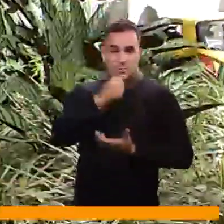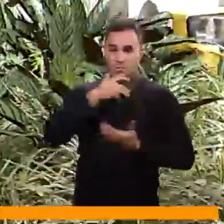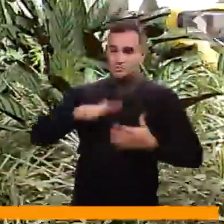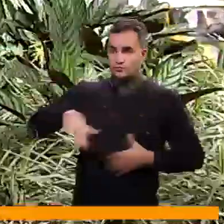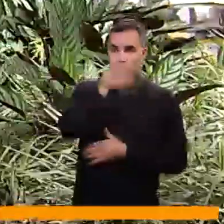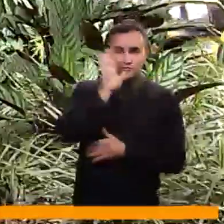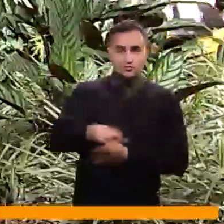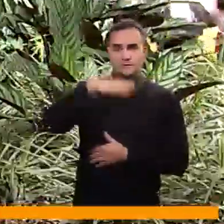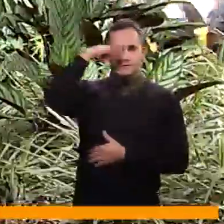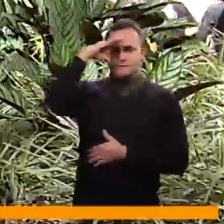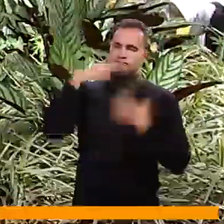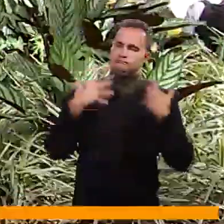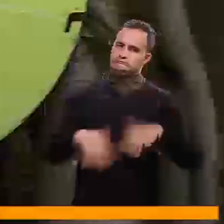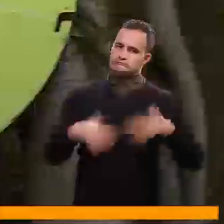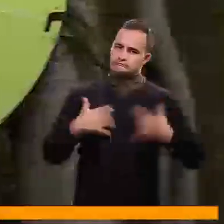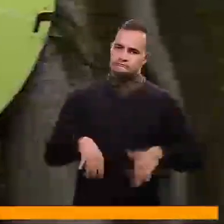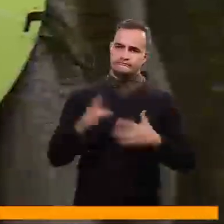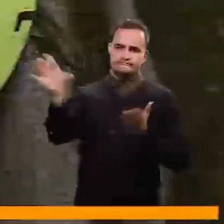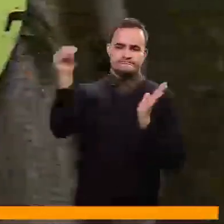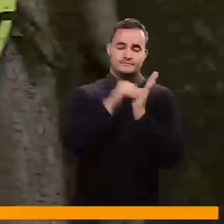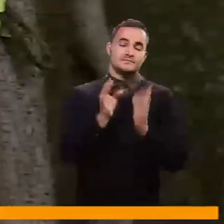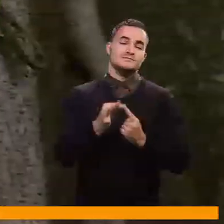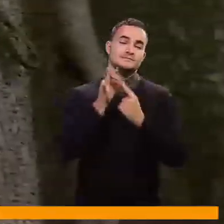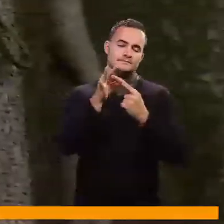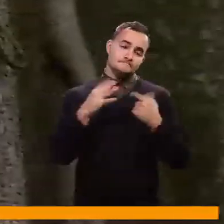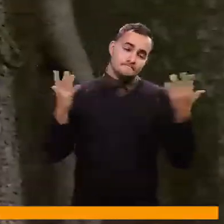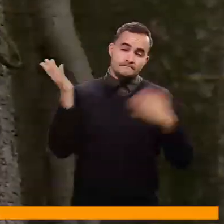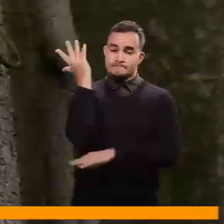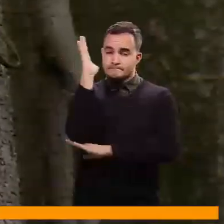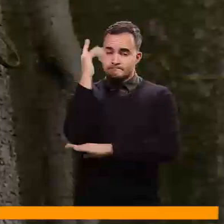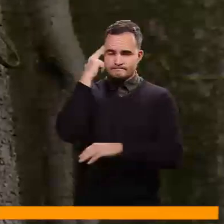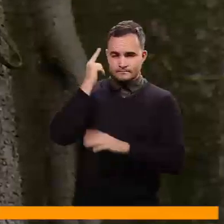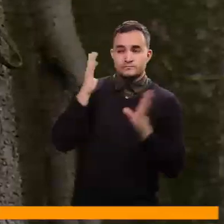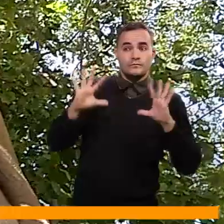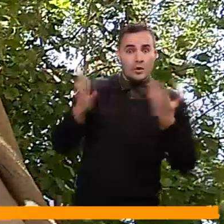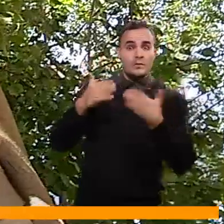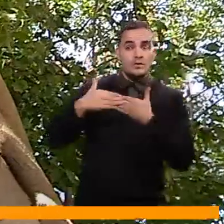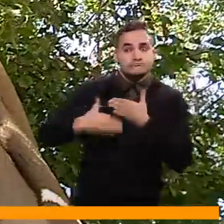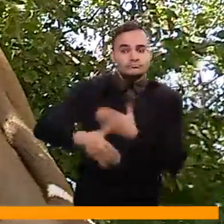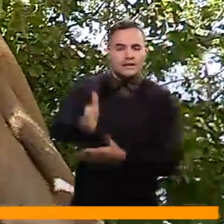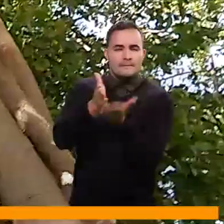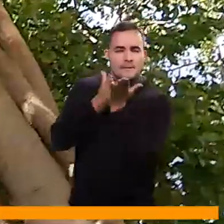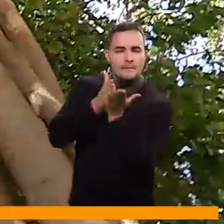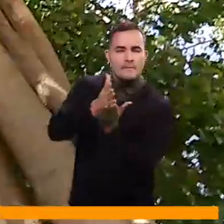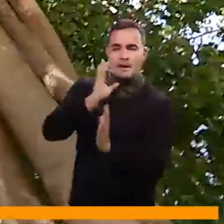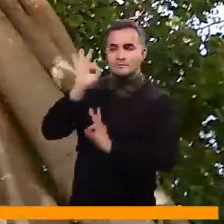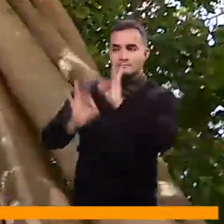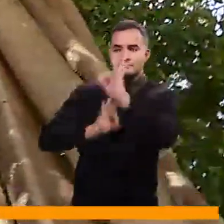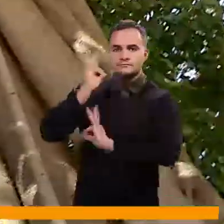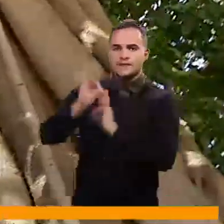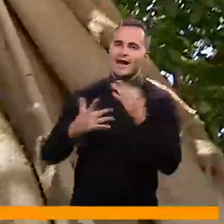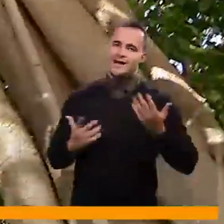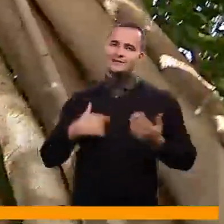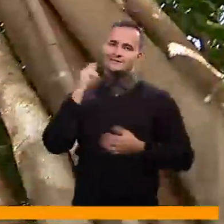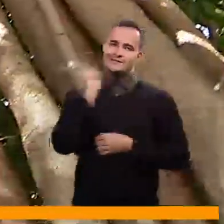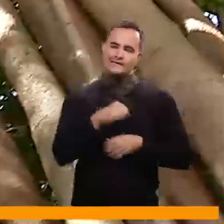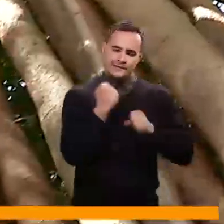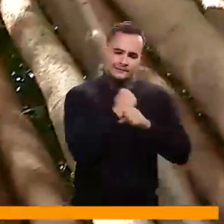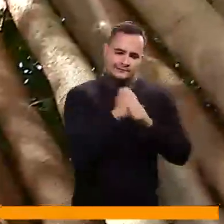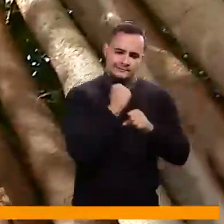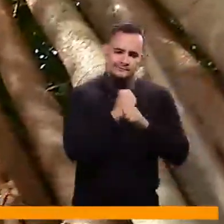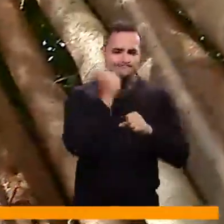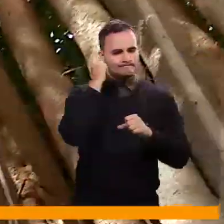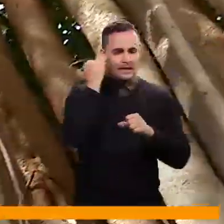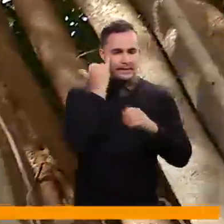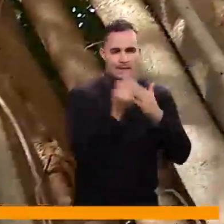que para poder tratar de que el árbol se encuentre en las mejores condiciones para que perdure más en el tiempo, entra a formar parte de un